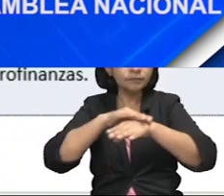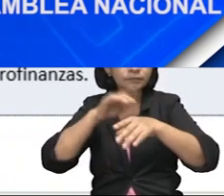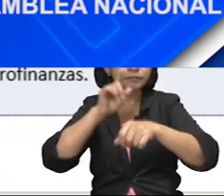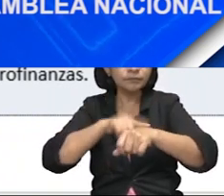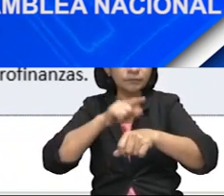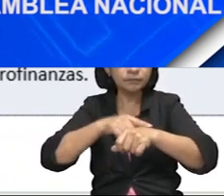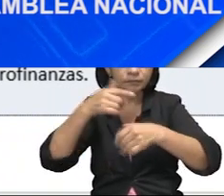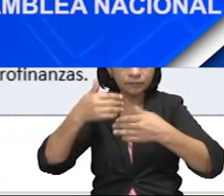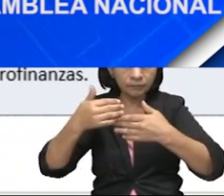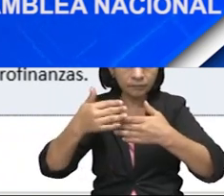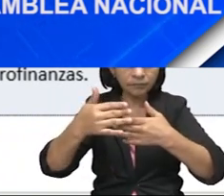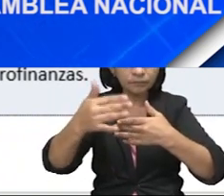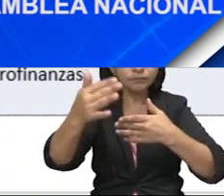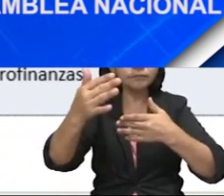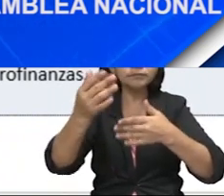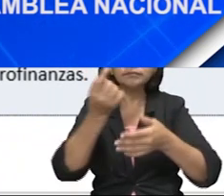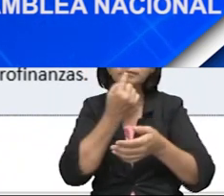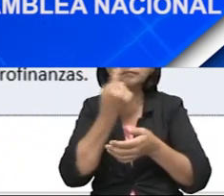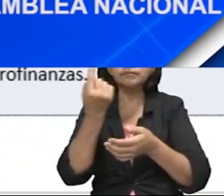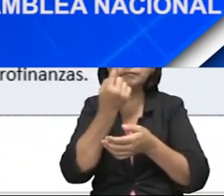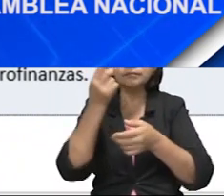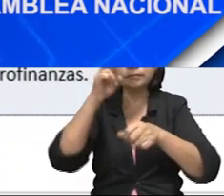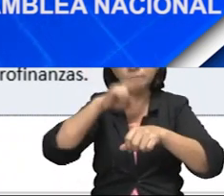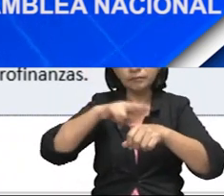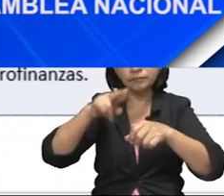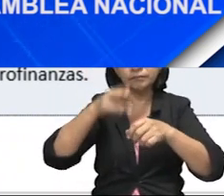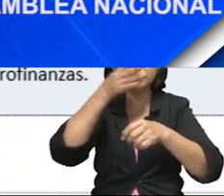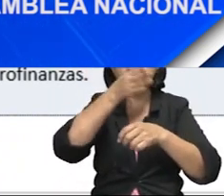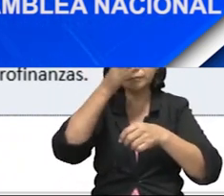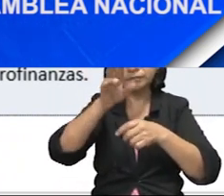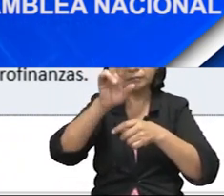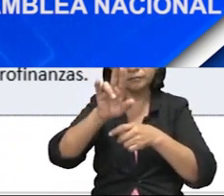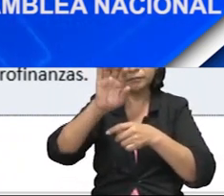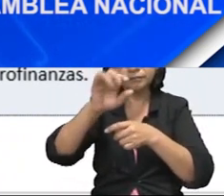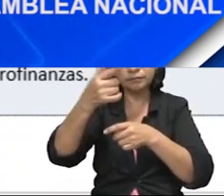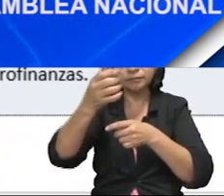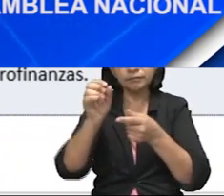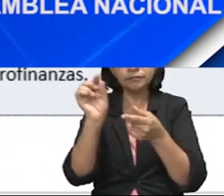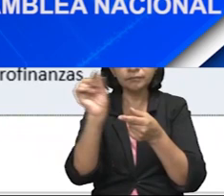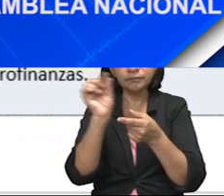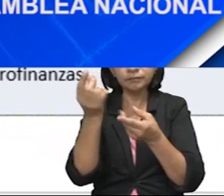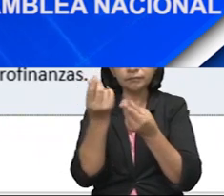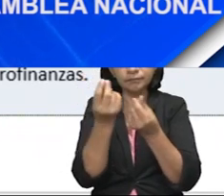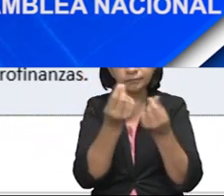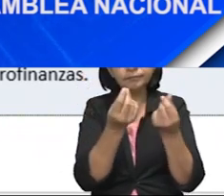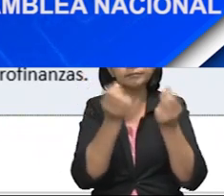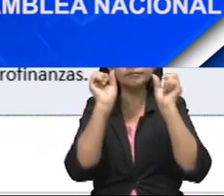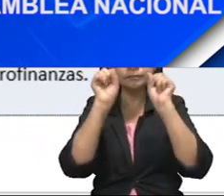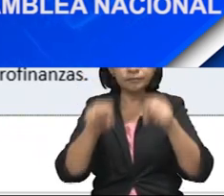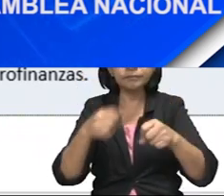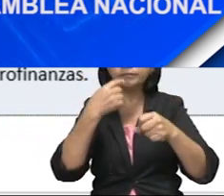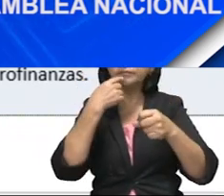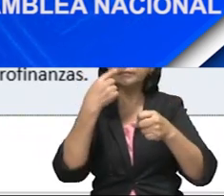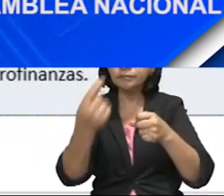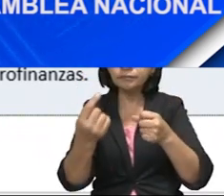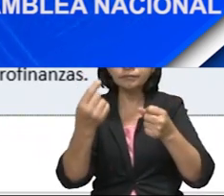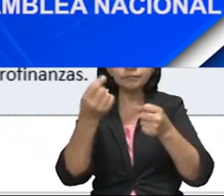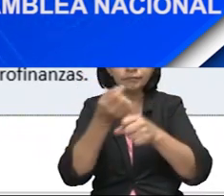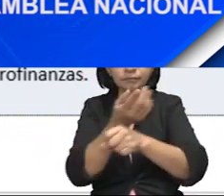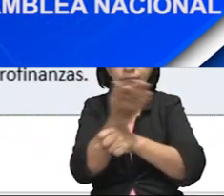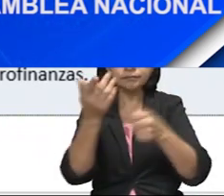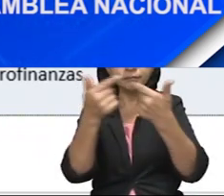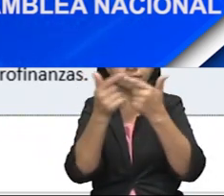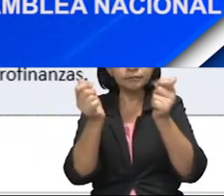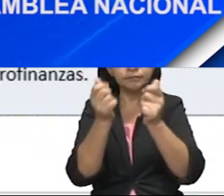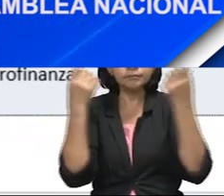.000 a 453.480. Igual ocurrió con el total de créditos otorgados que